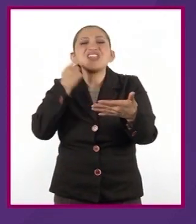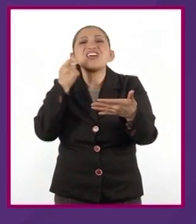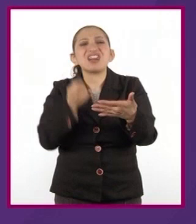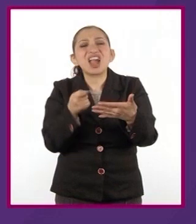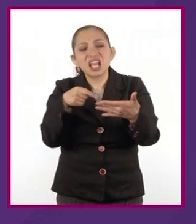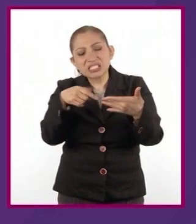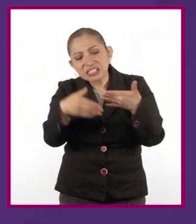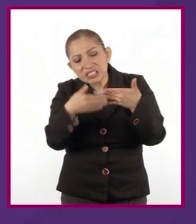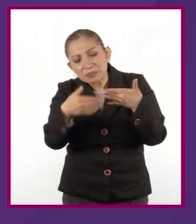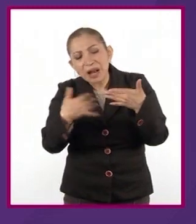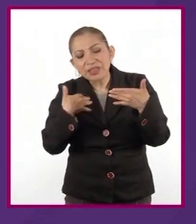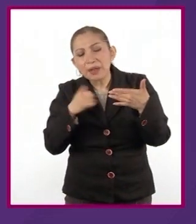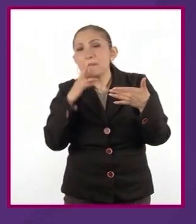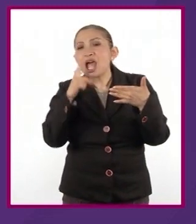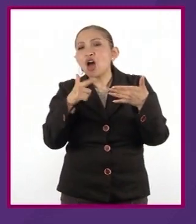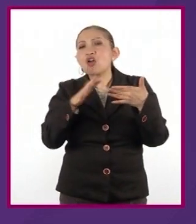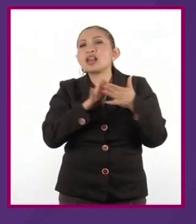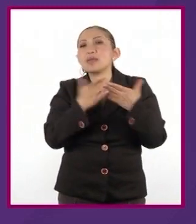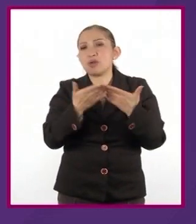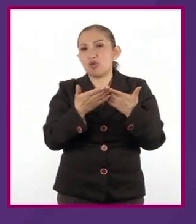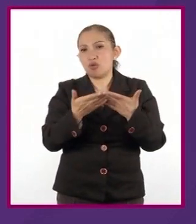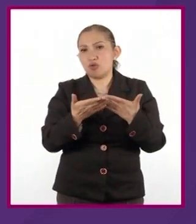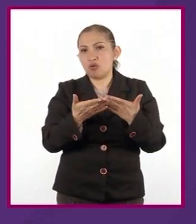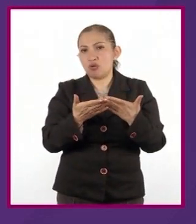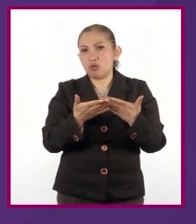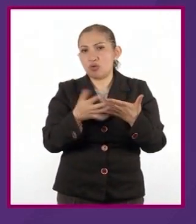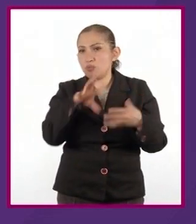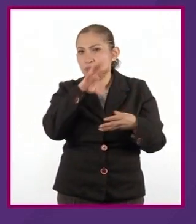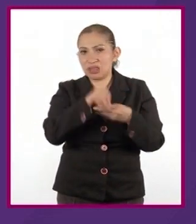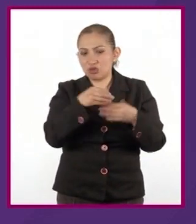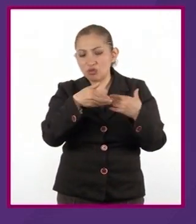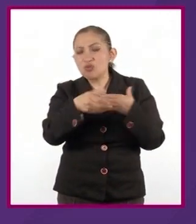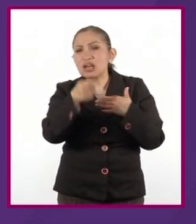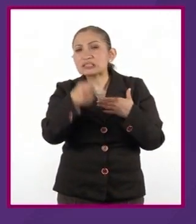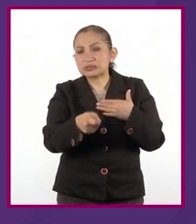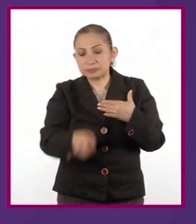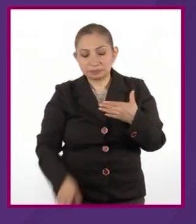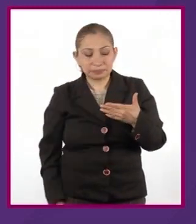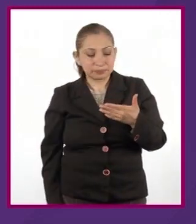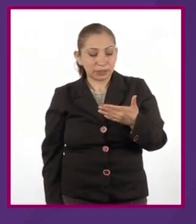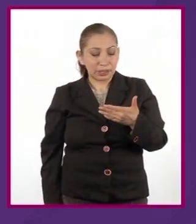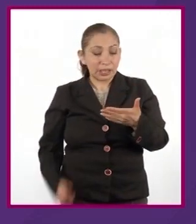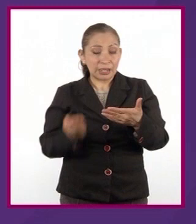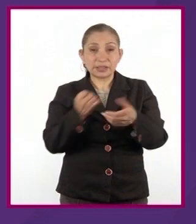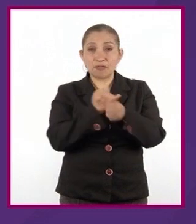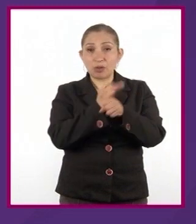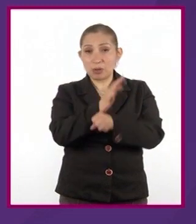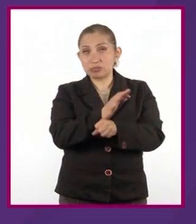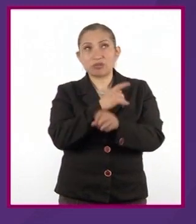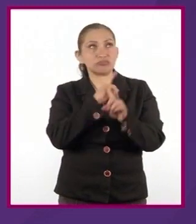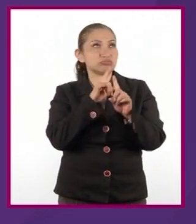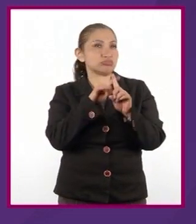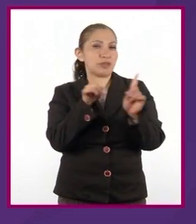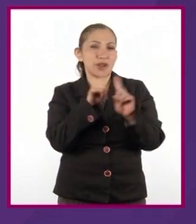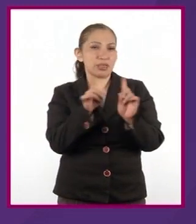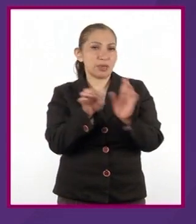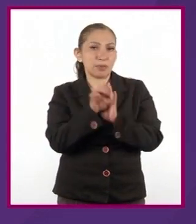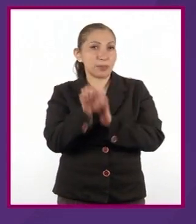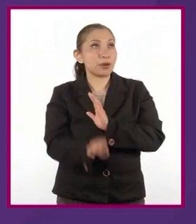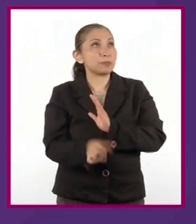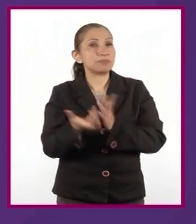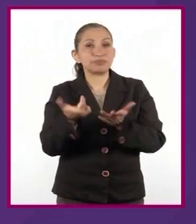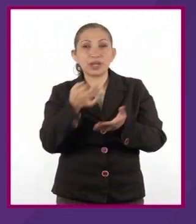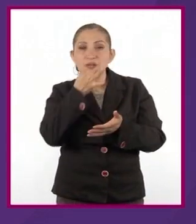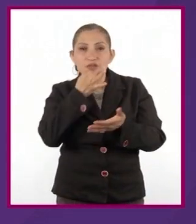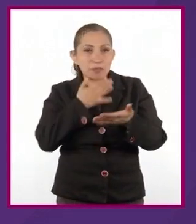para comprender mejor el libro que vas a leer. Esa información puede ser de todo tipo. Puede